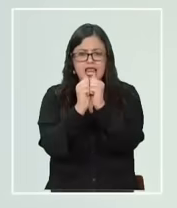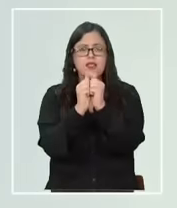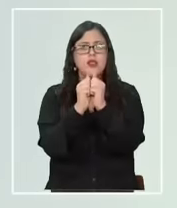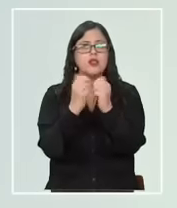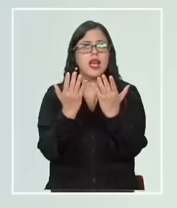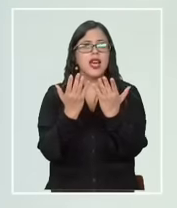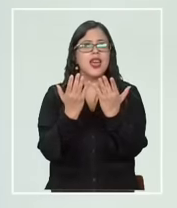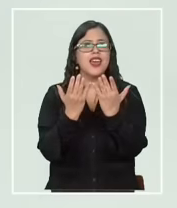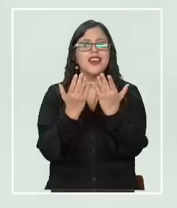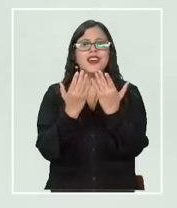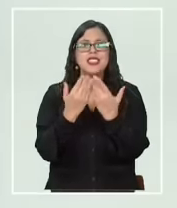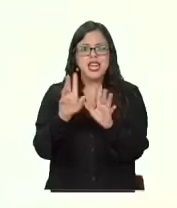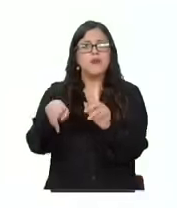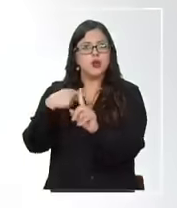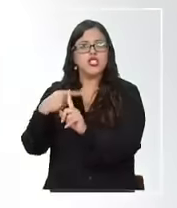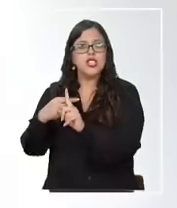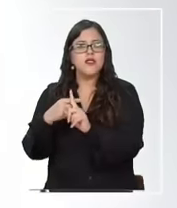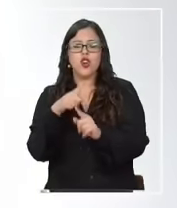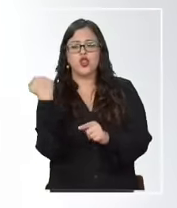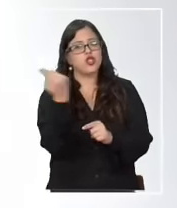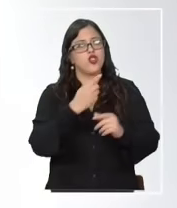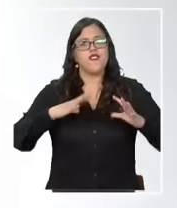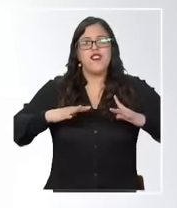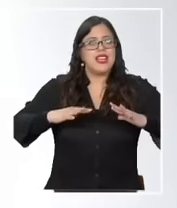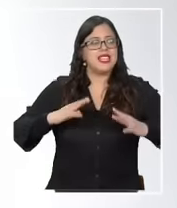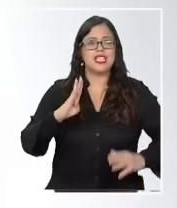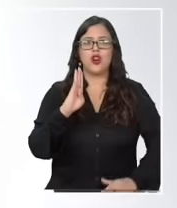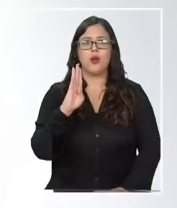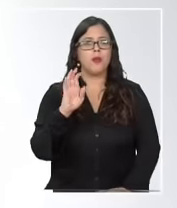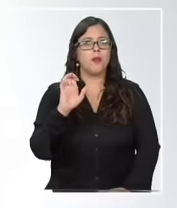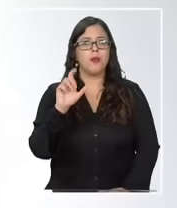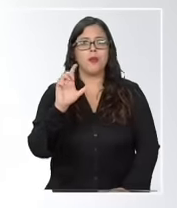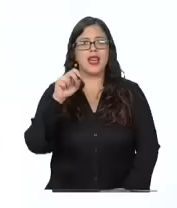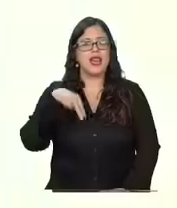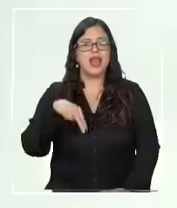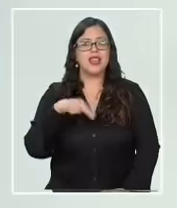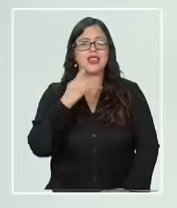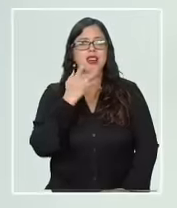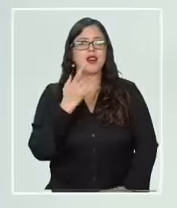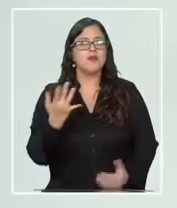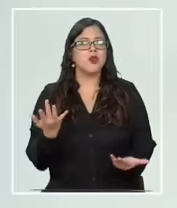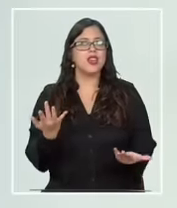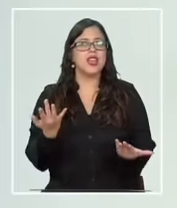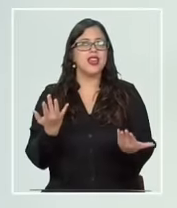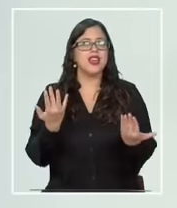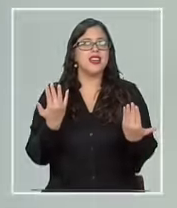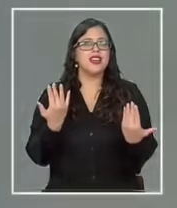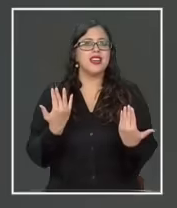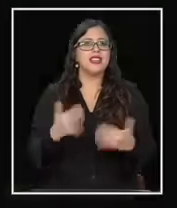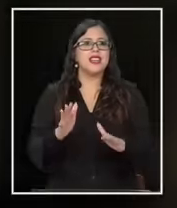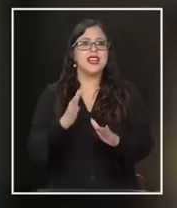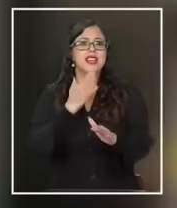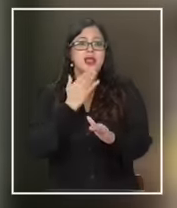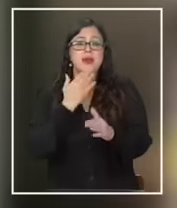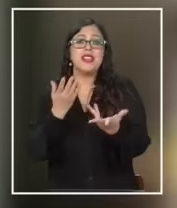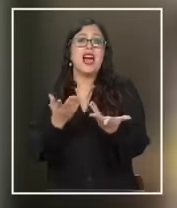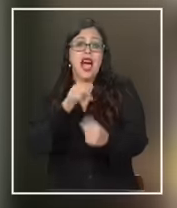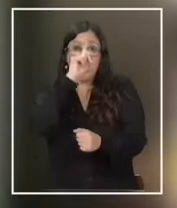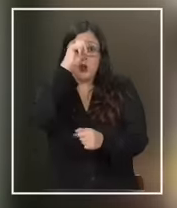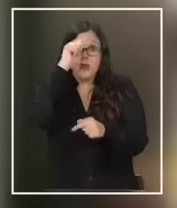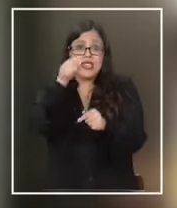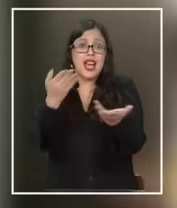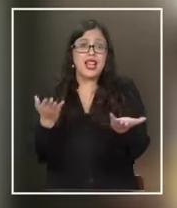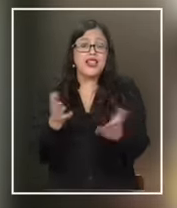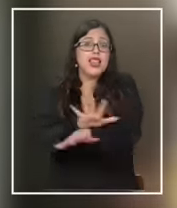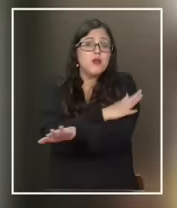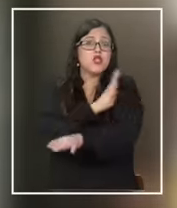felices con Belén porque por fin hoy hizo el ingreso como paciente al hospital y que emociona